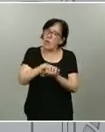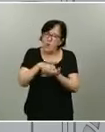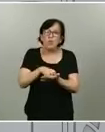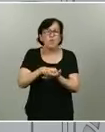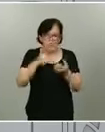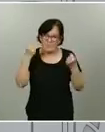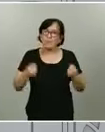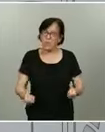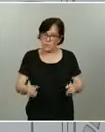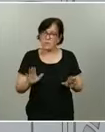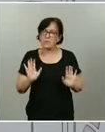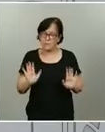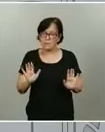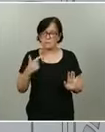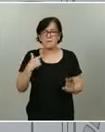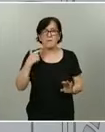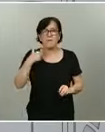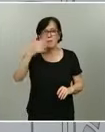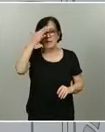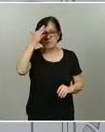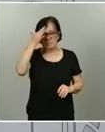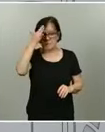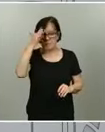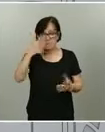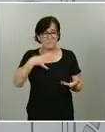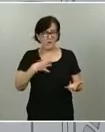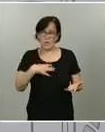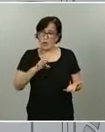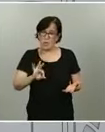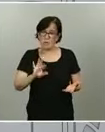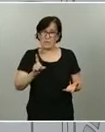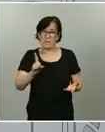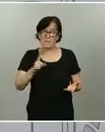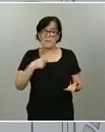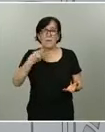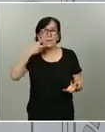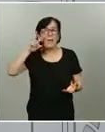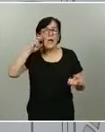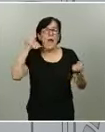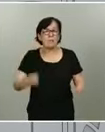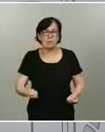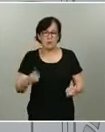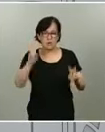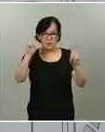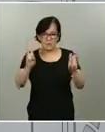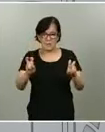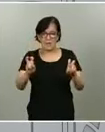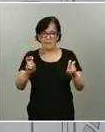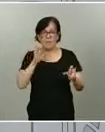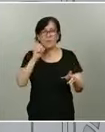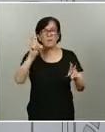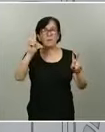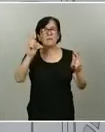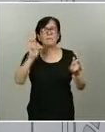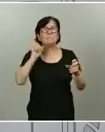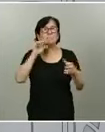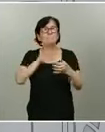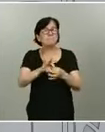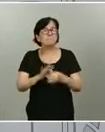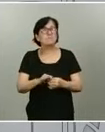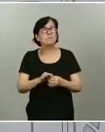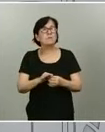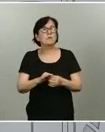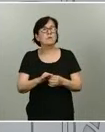Me imagino, y ahí no puedo entrar porque no soy experto en ese tema, que habrá también cuestiones relacionadas con protección de datos,